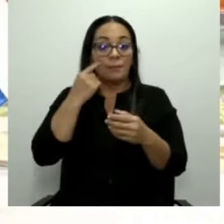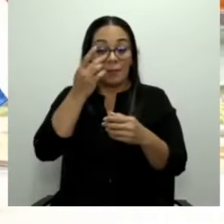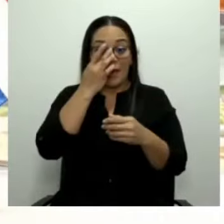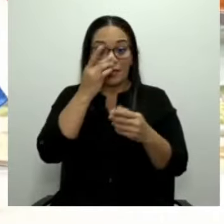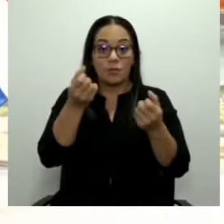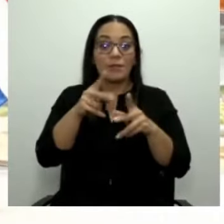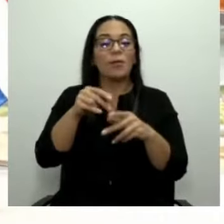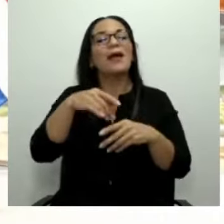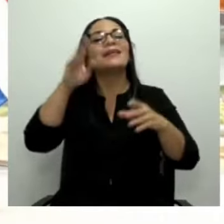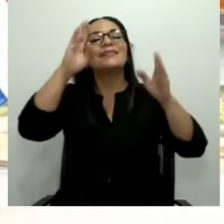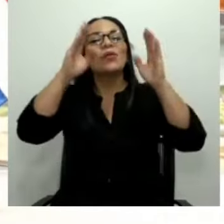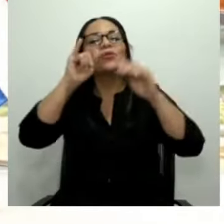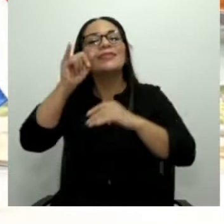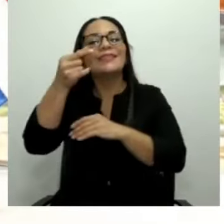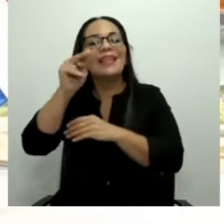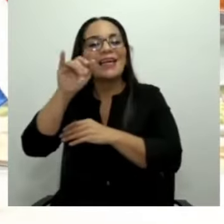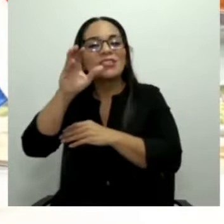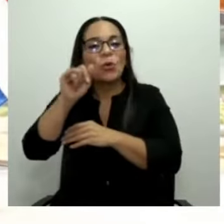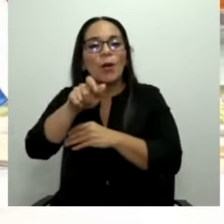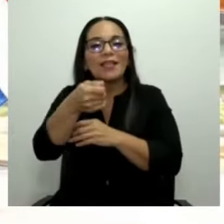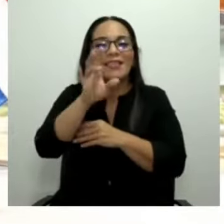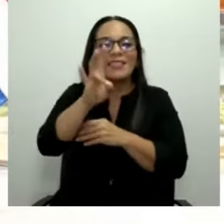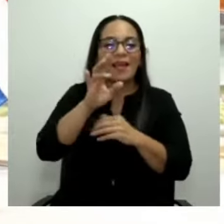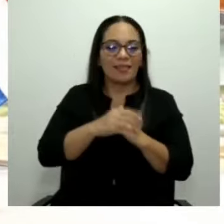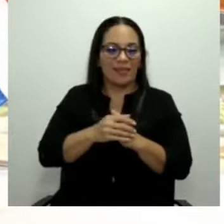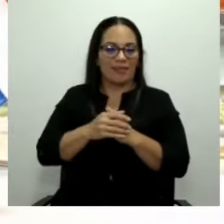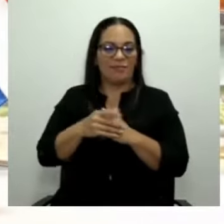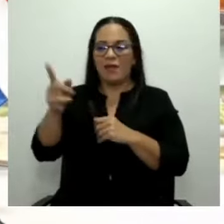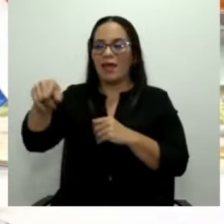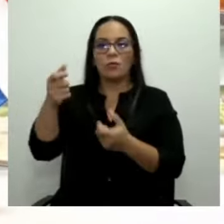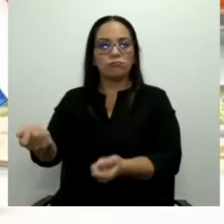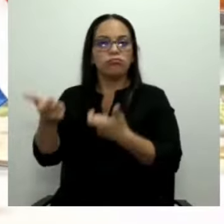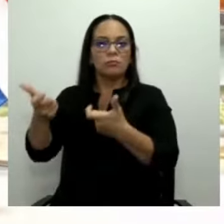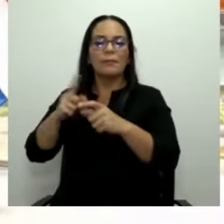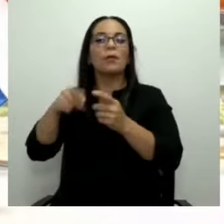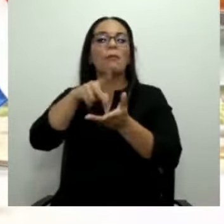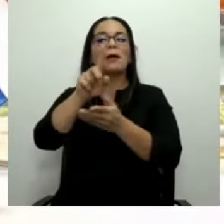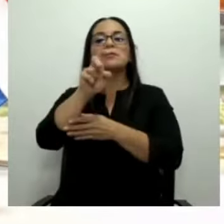saludos, don Ignacio, 120 mil colones al año. Gracias.